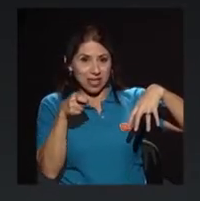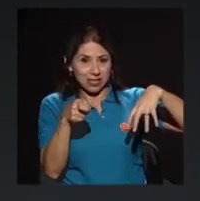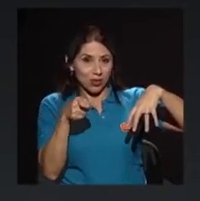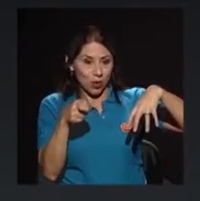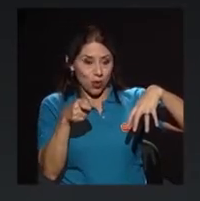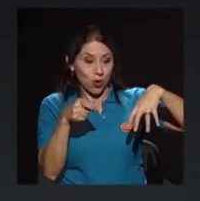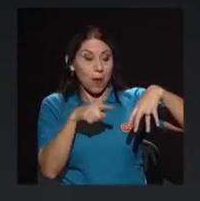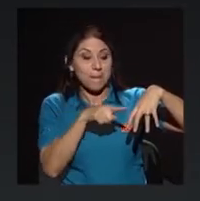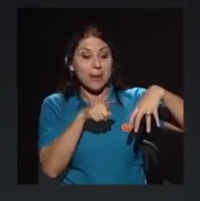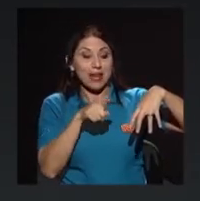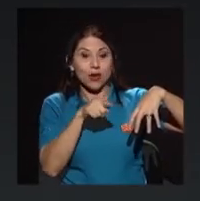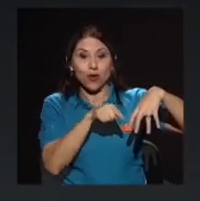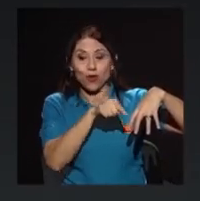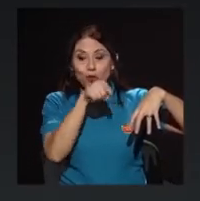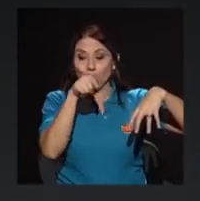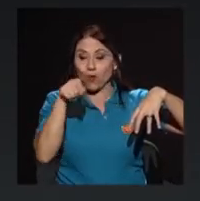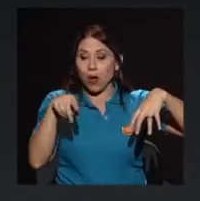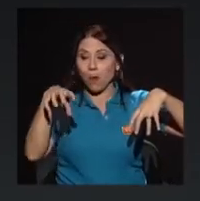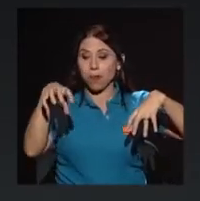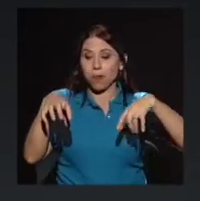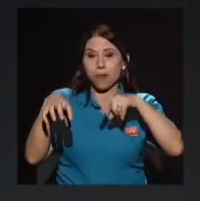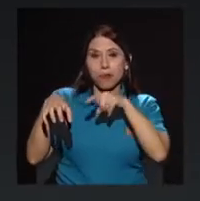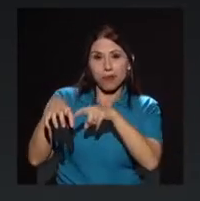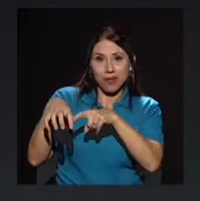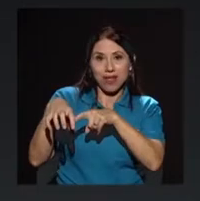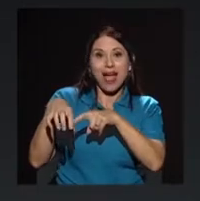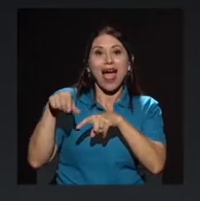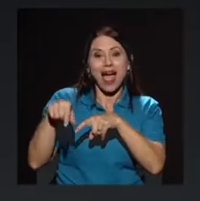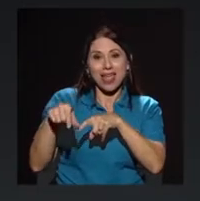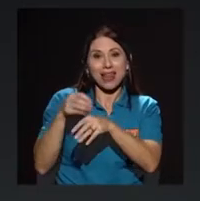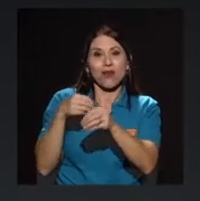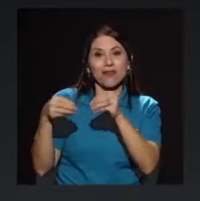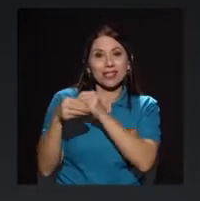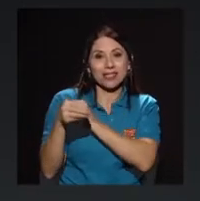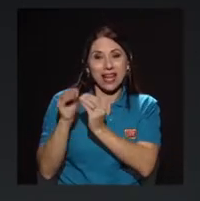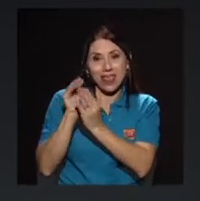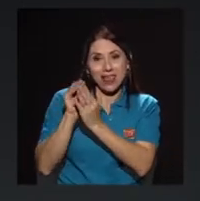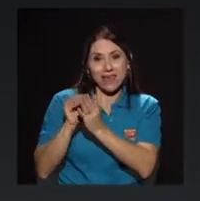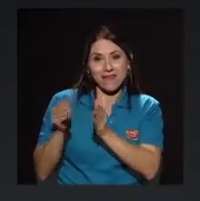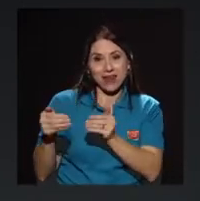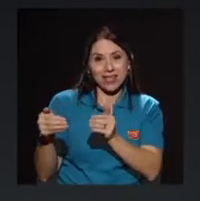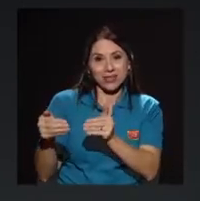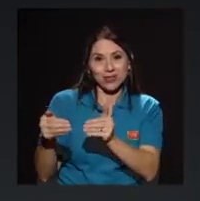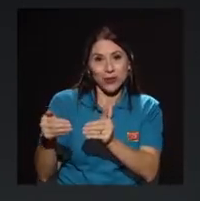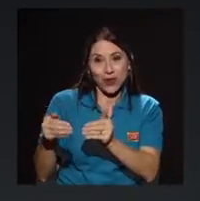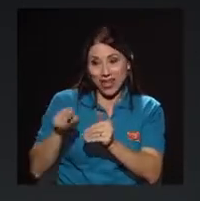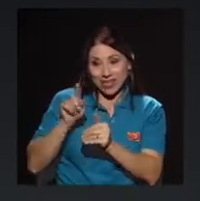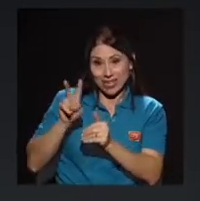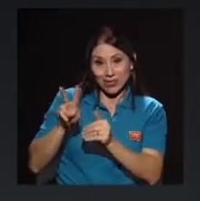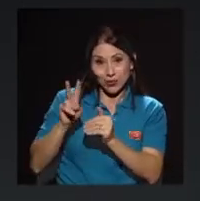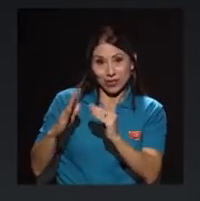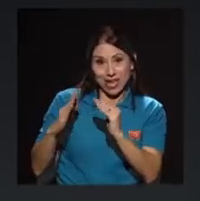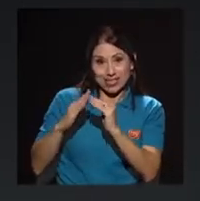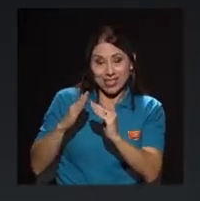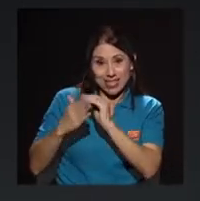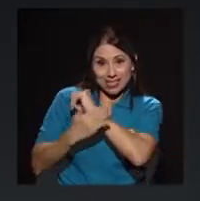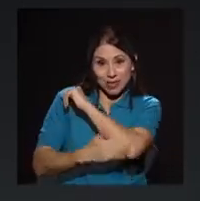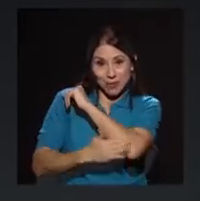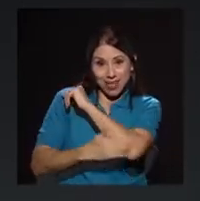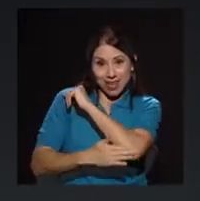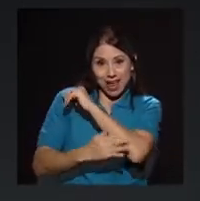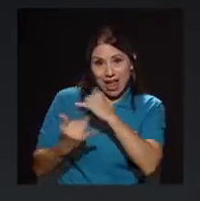enfrente donde era registro. Entonces, esas dos casitas de madera, la actual y la que